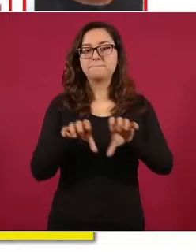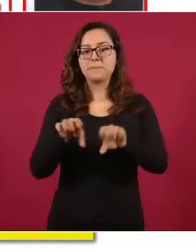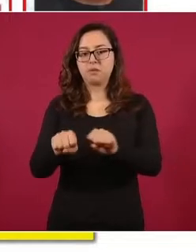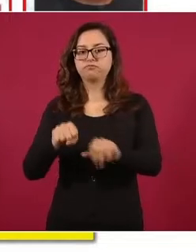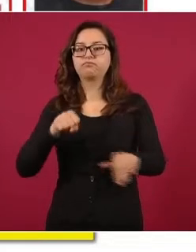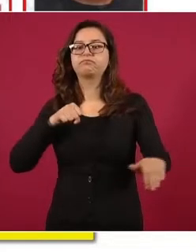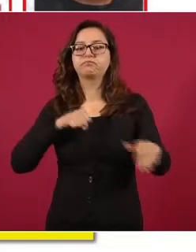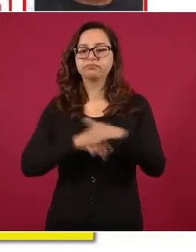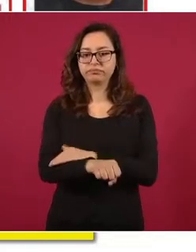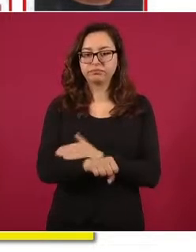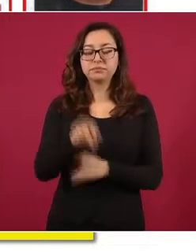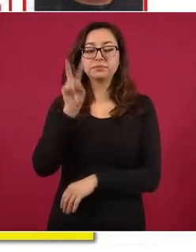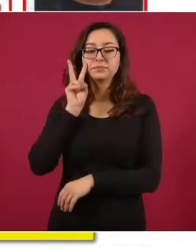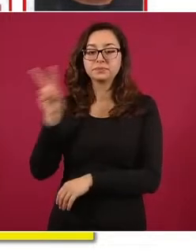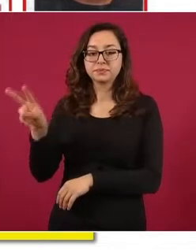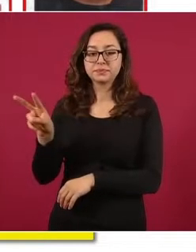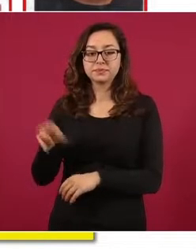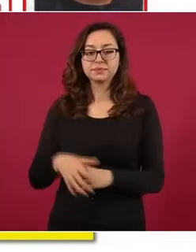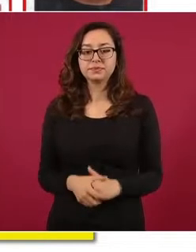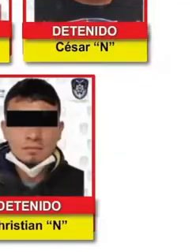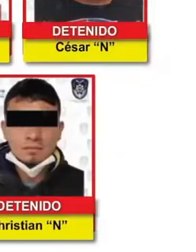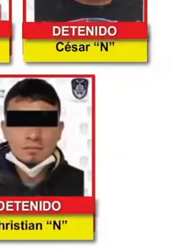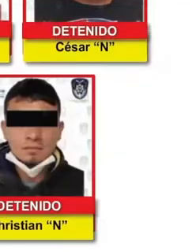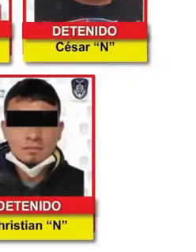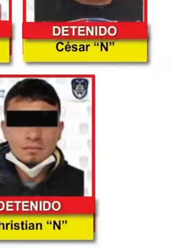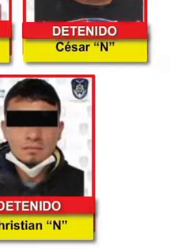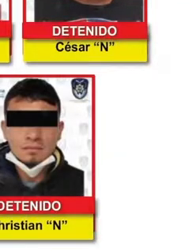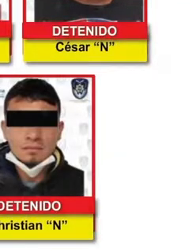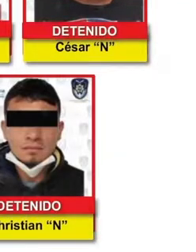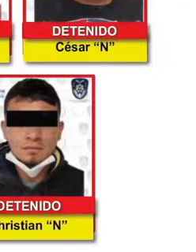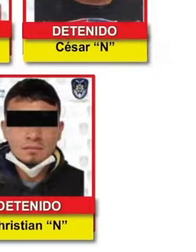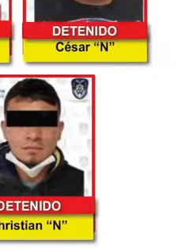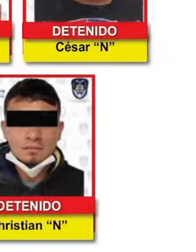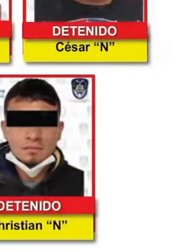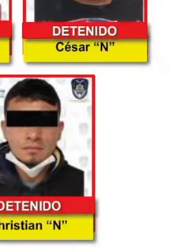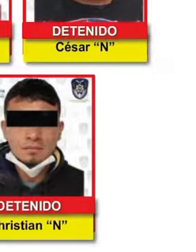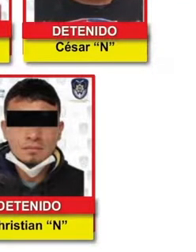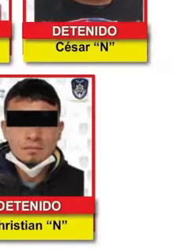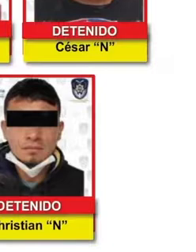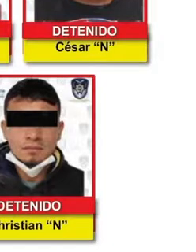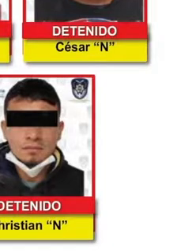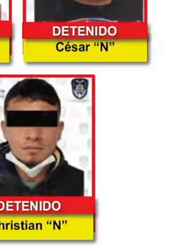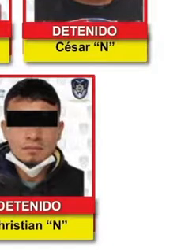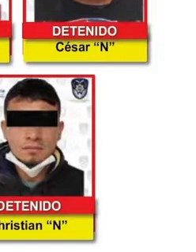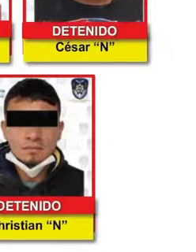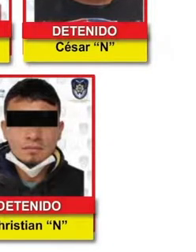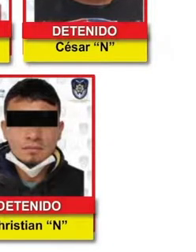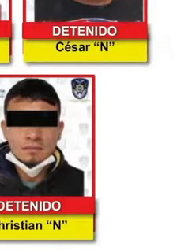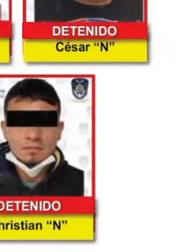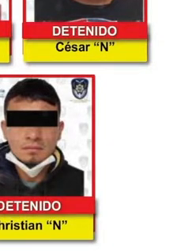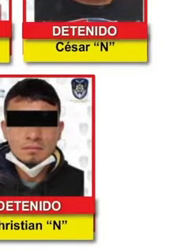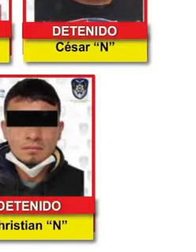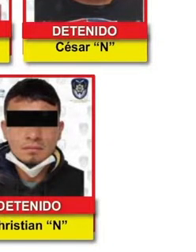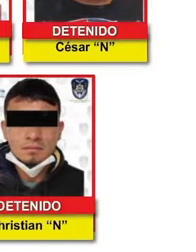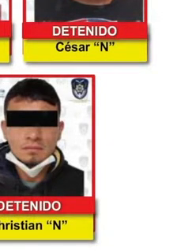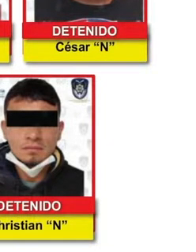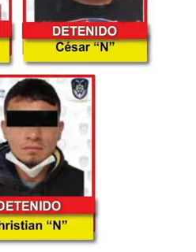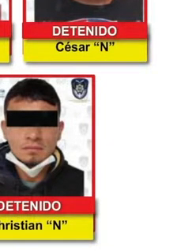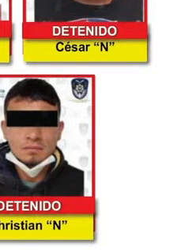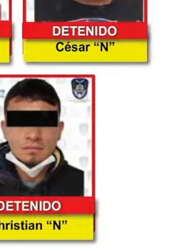delitos de homicidio calificado y homicidio en grado de tentativa en diferentes alcaldías de la Ciudad de México.